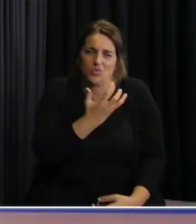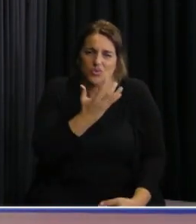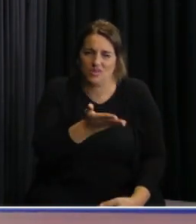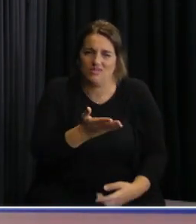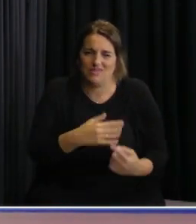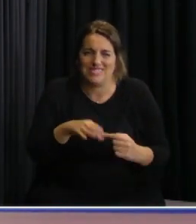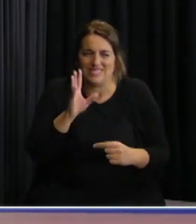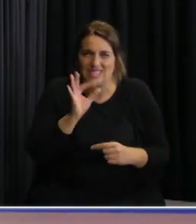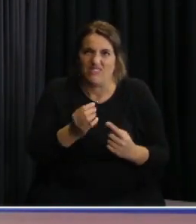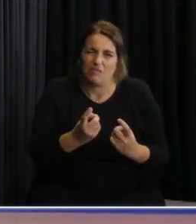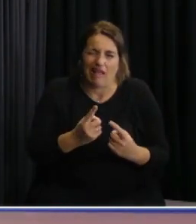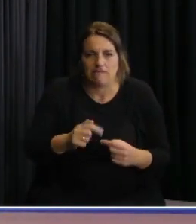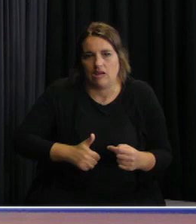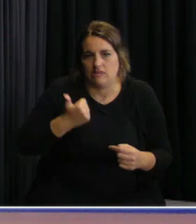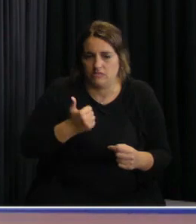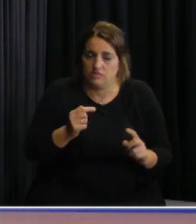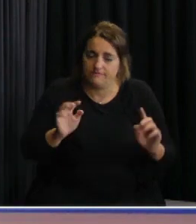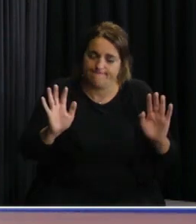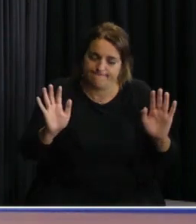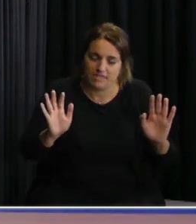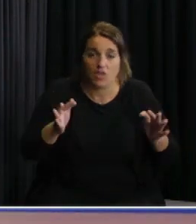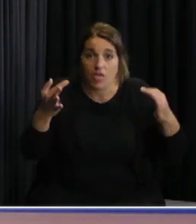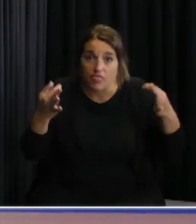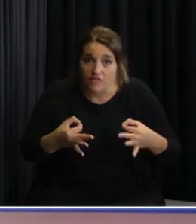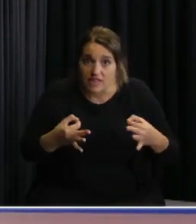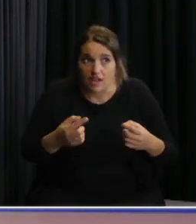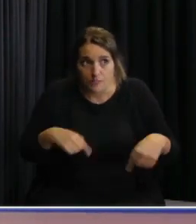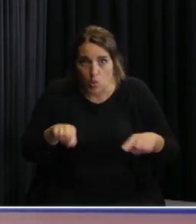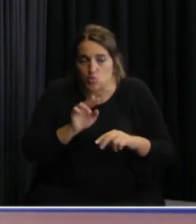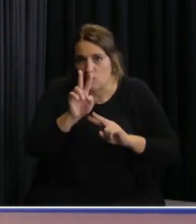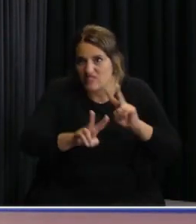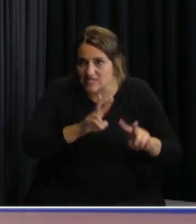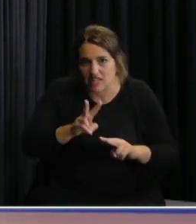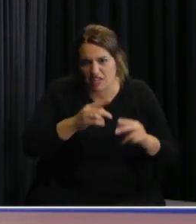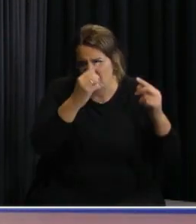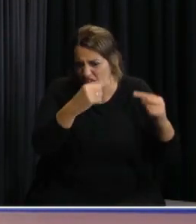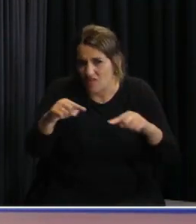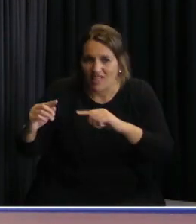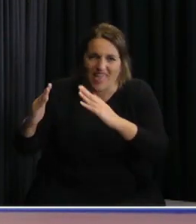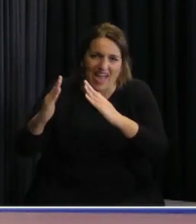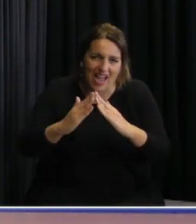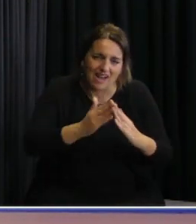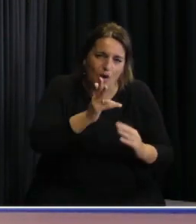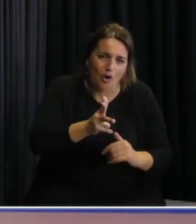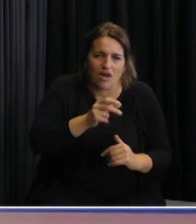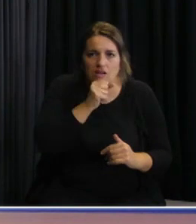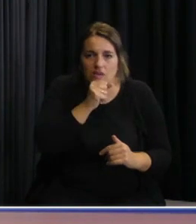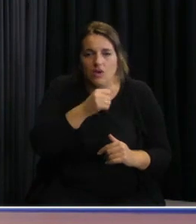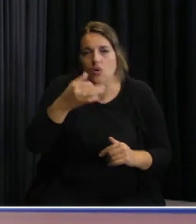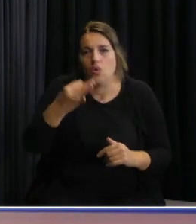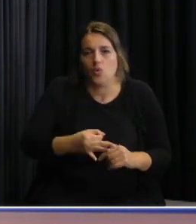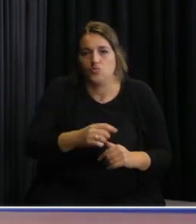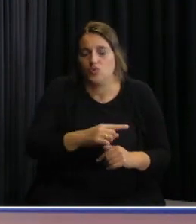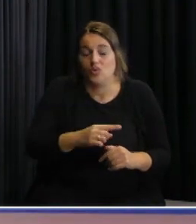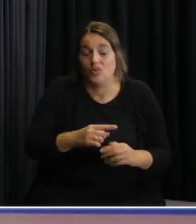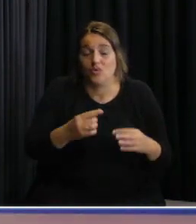necesidad la verdad me tocó recorrer varios de ellos sobre todo sobre cuando uno no